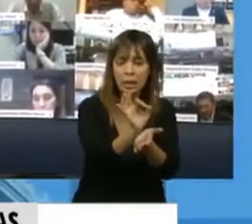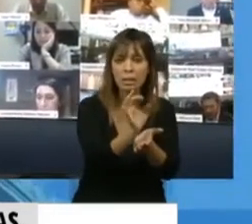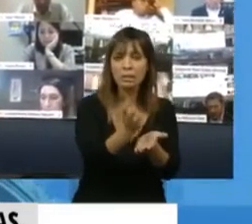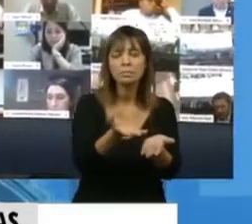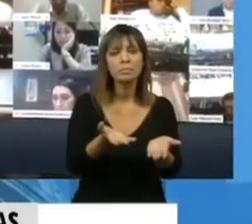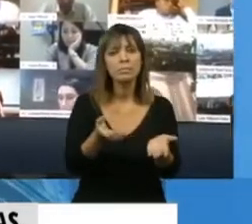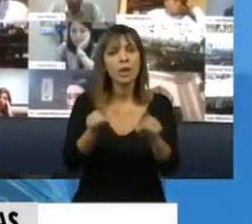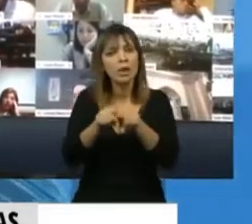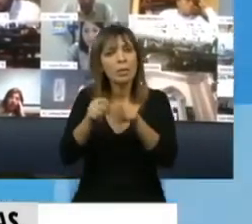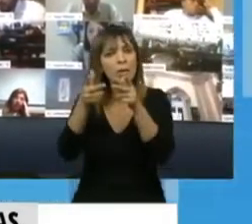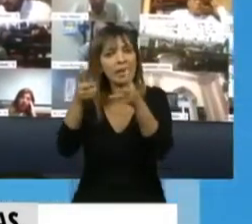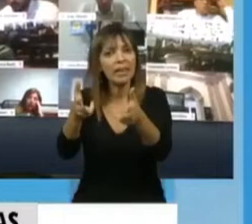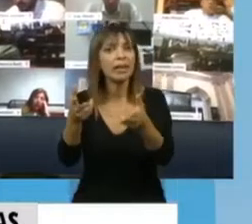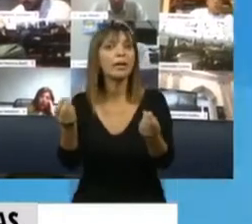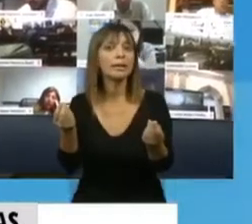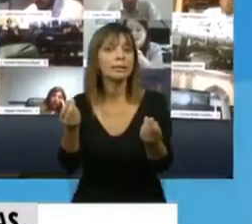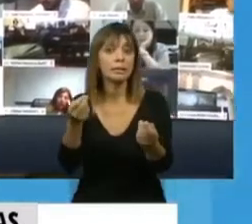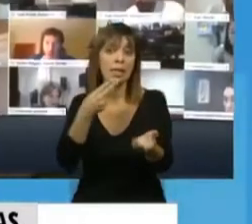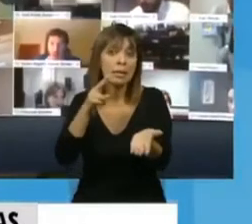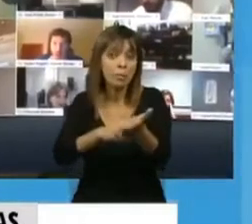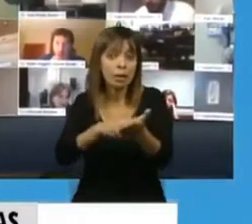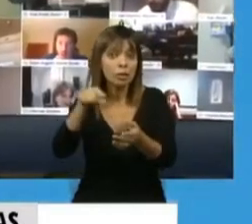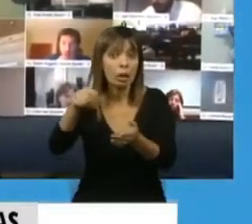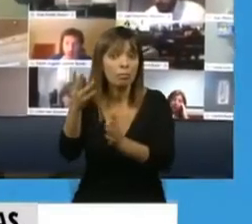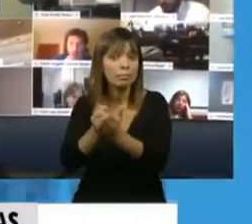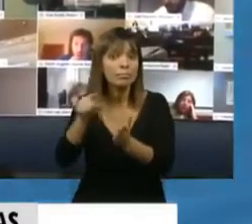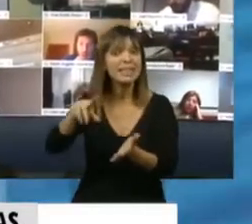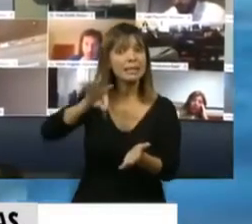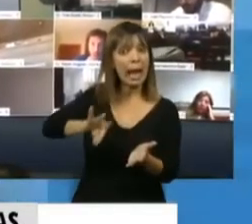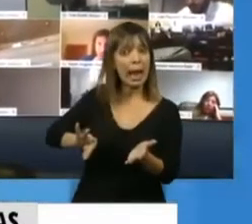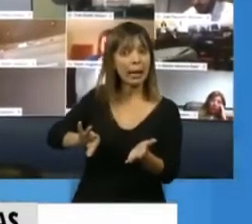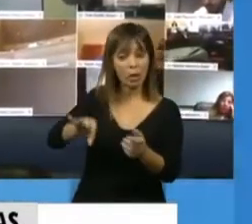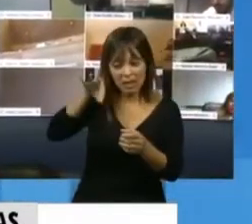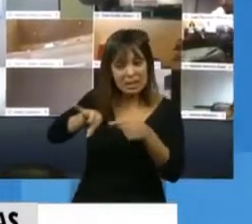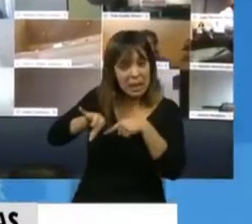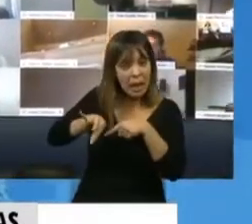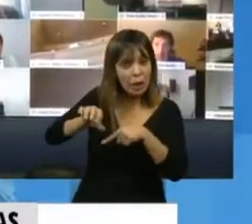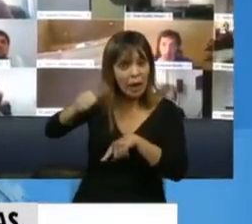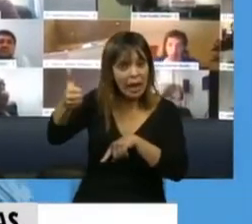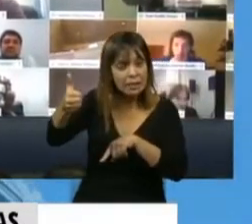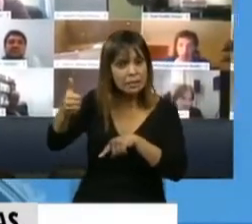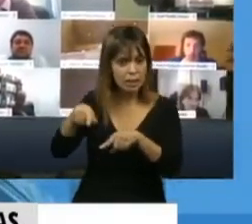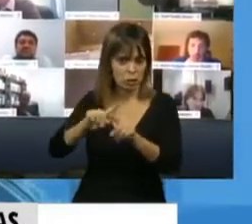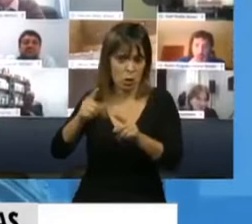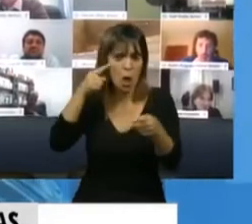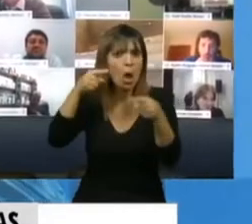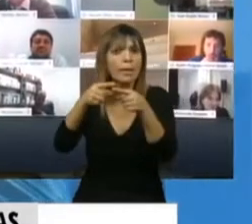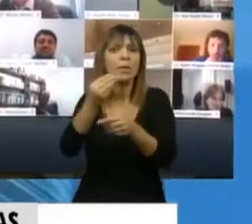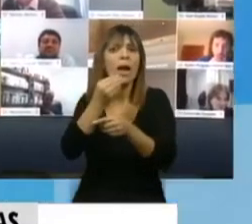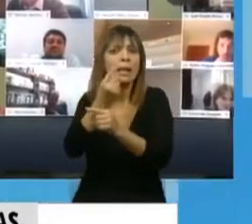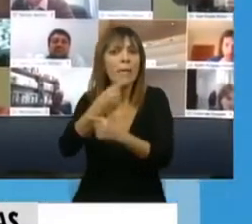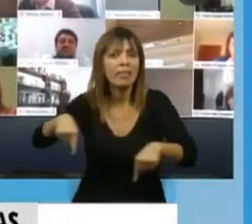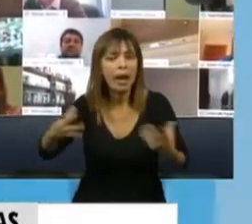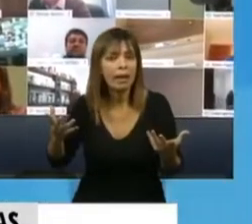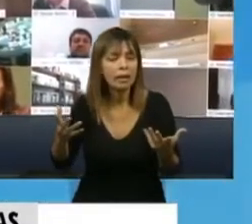se dijo, es el impuesto al salario, que no es ninguna ganancia, que tiene carácter alimentario, que hay que